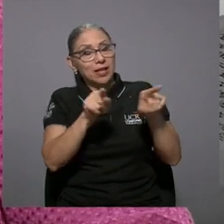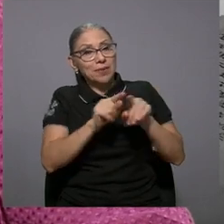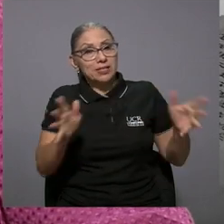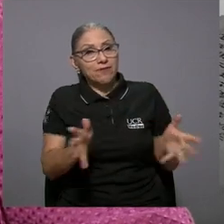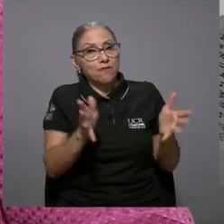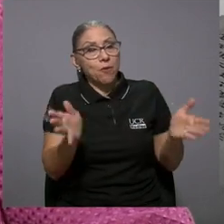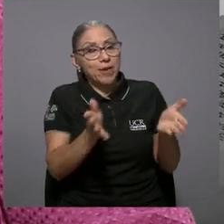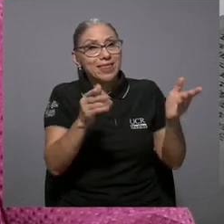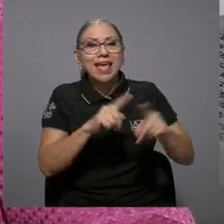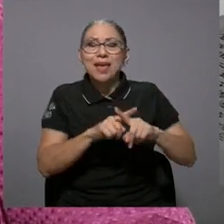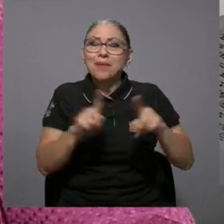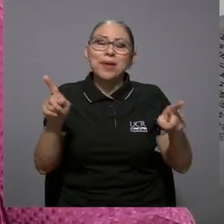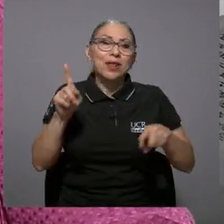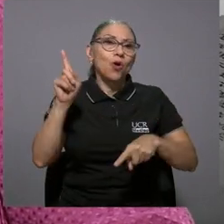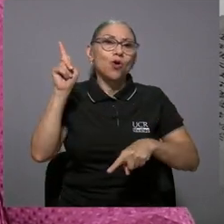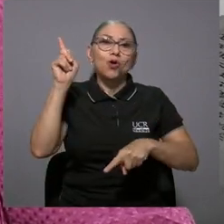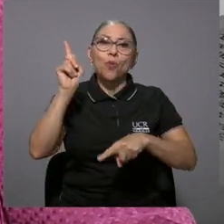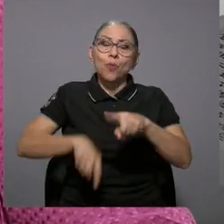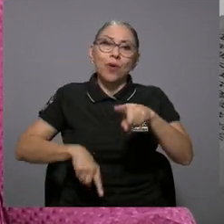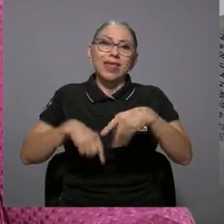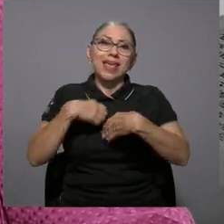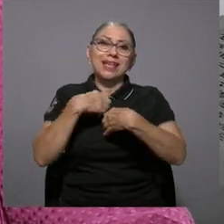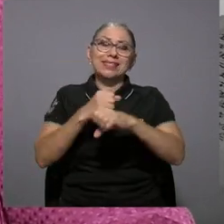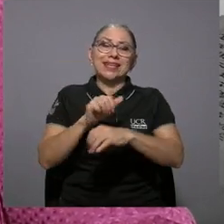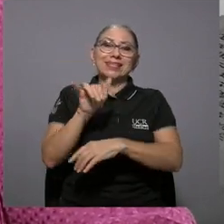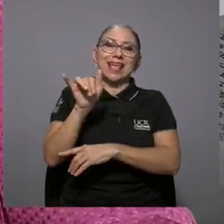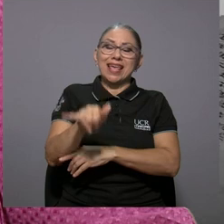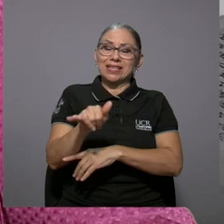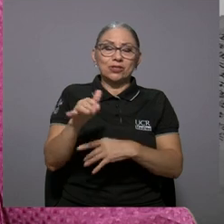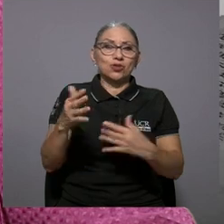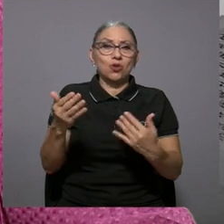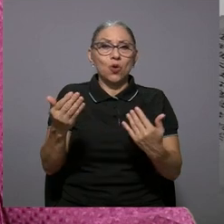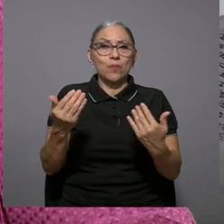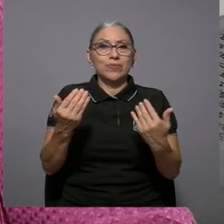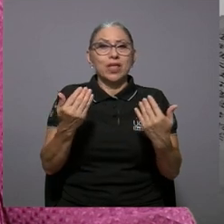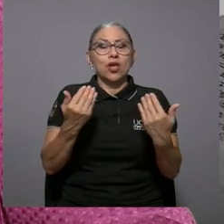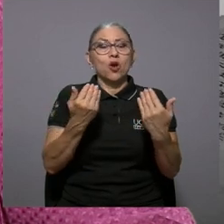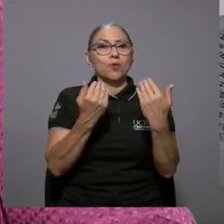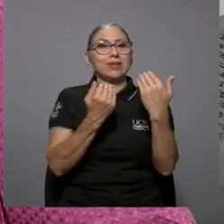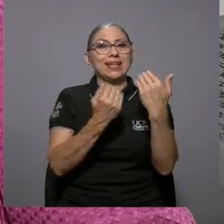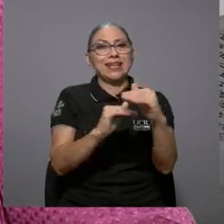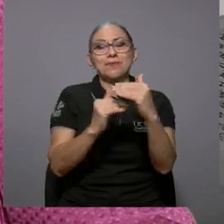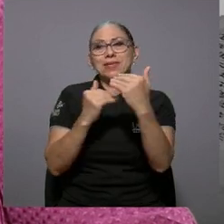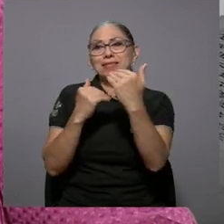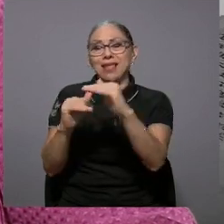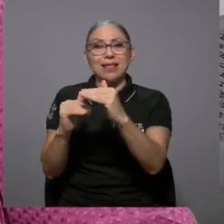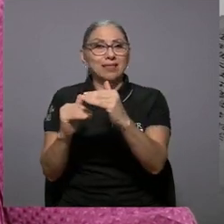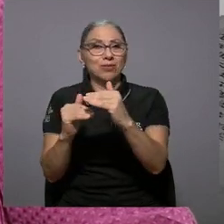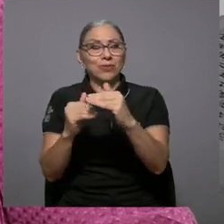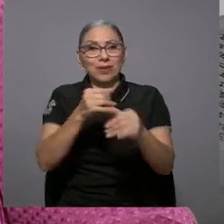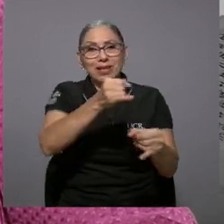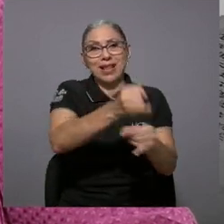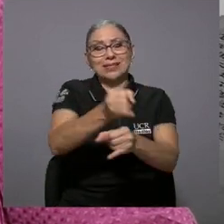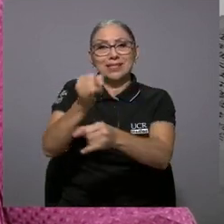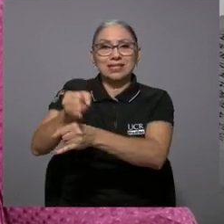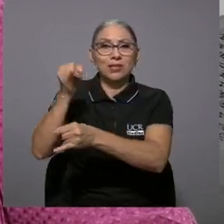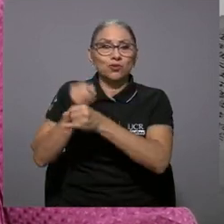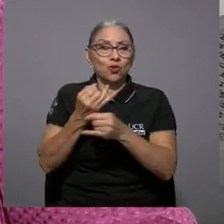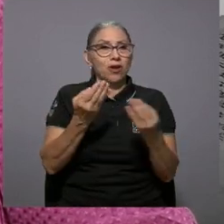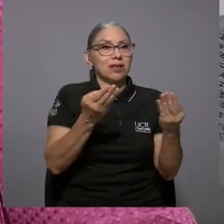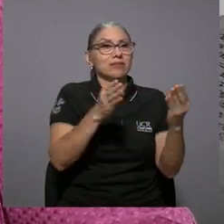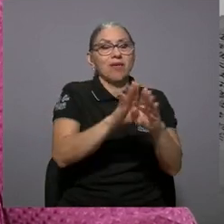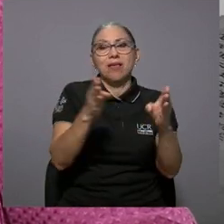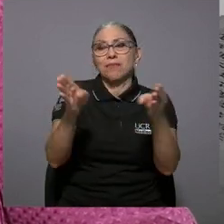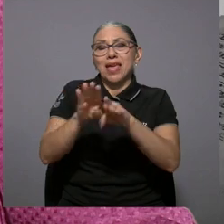maravilloso, que también se fomente, pero no puede ser recortando la vida misma de las